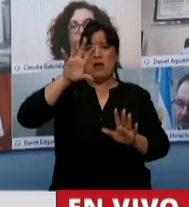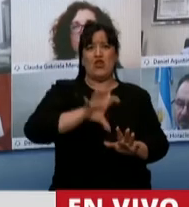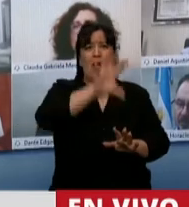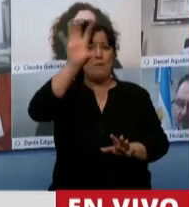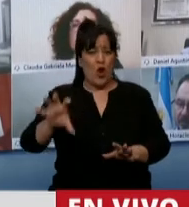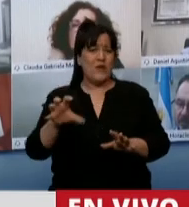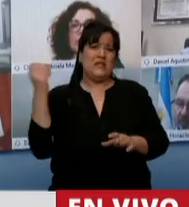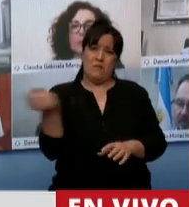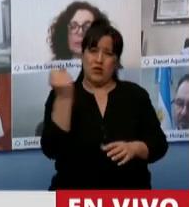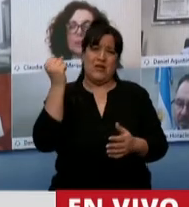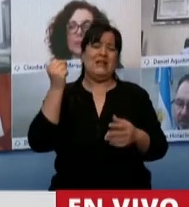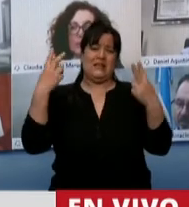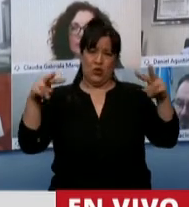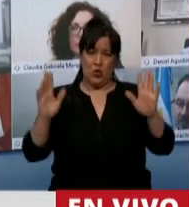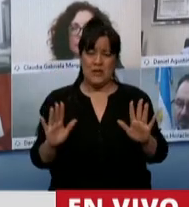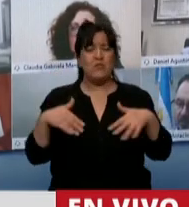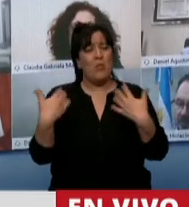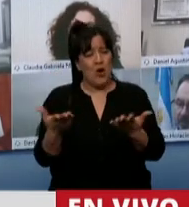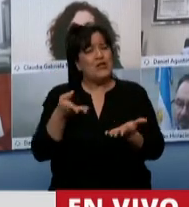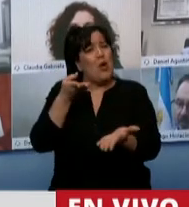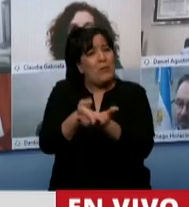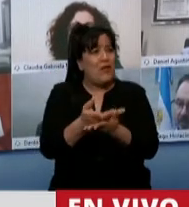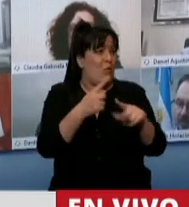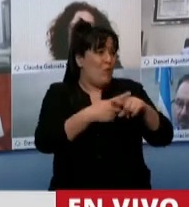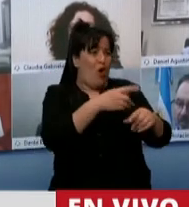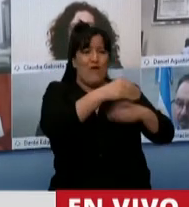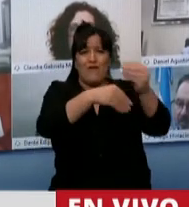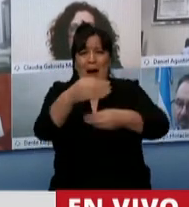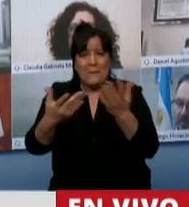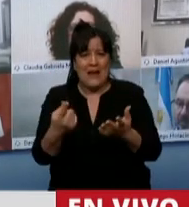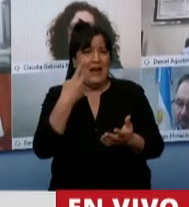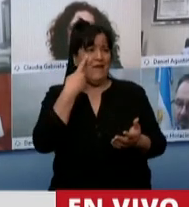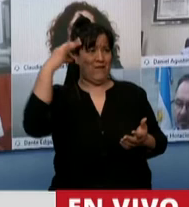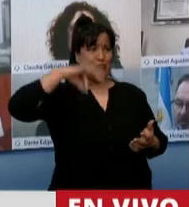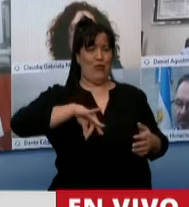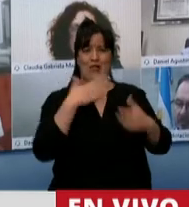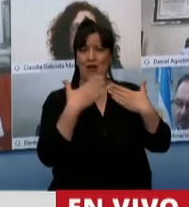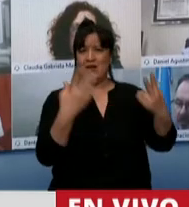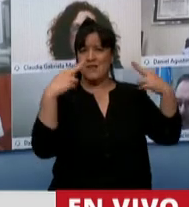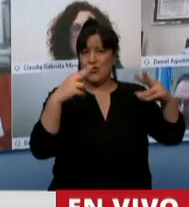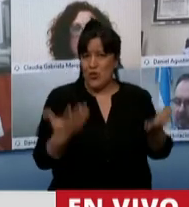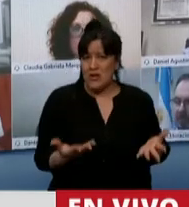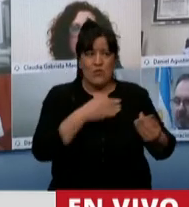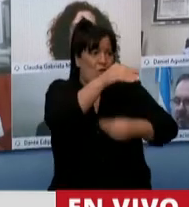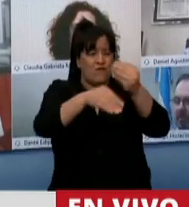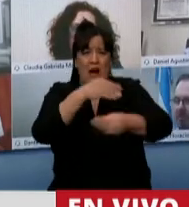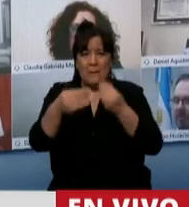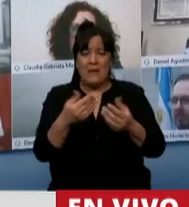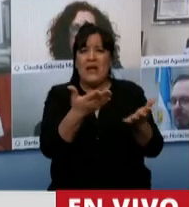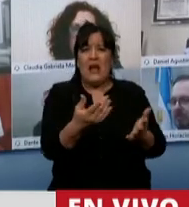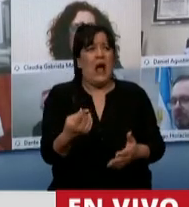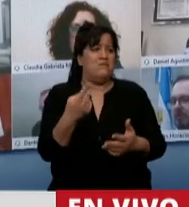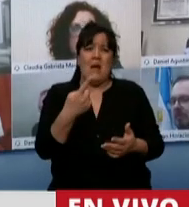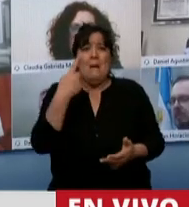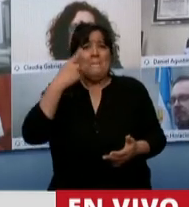argentinas. Por eso le pido, por muchas familias que viven de esta actividad en mi querida provincia, hay familias que hace mil